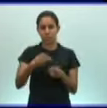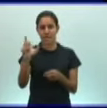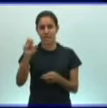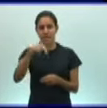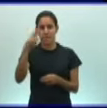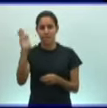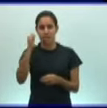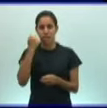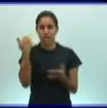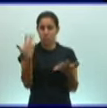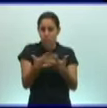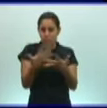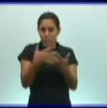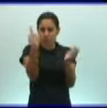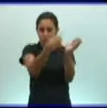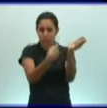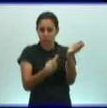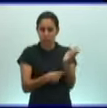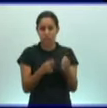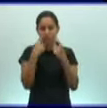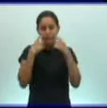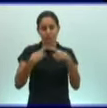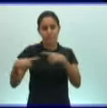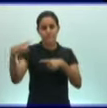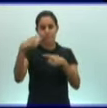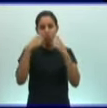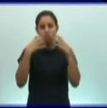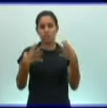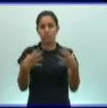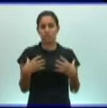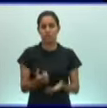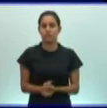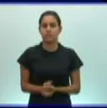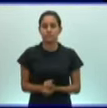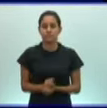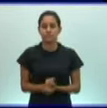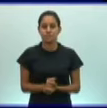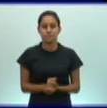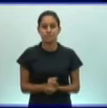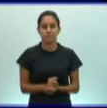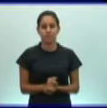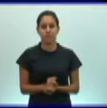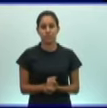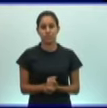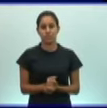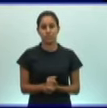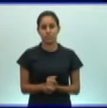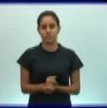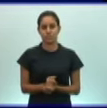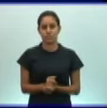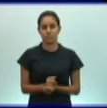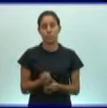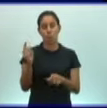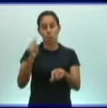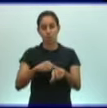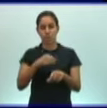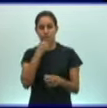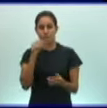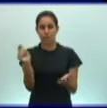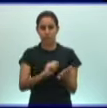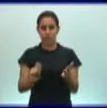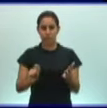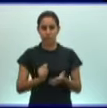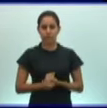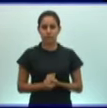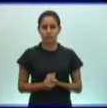comparación entre políferos, selenterados, platemintos y nematemintos. Le doy un tiempo para que